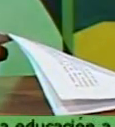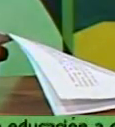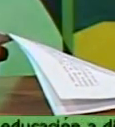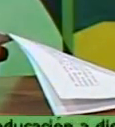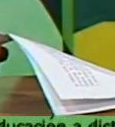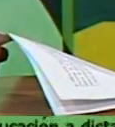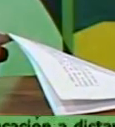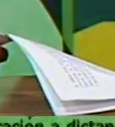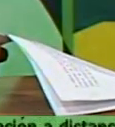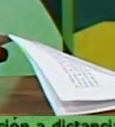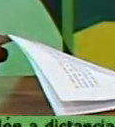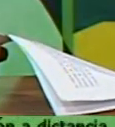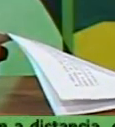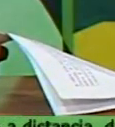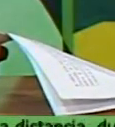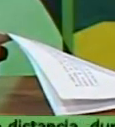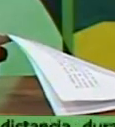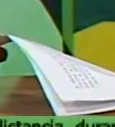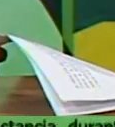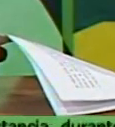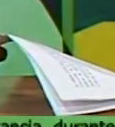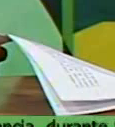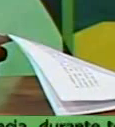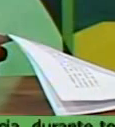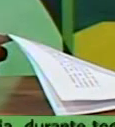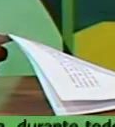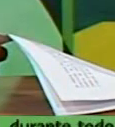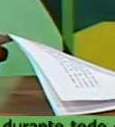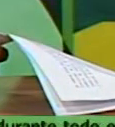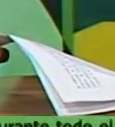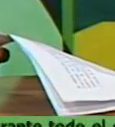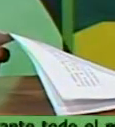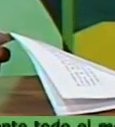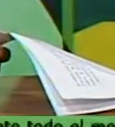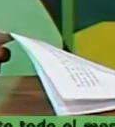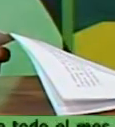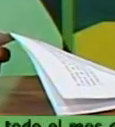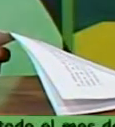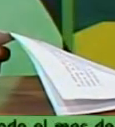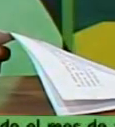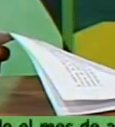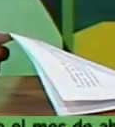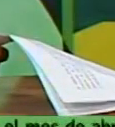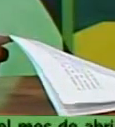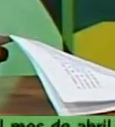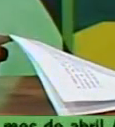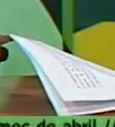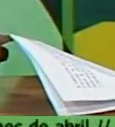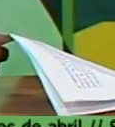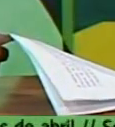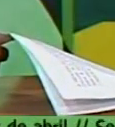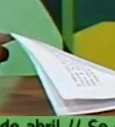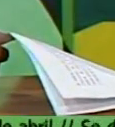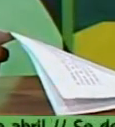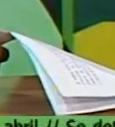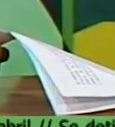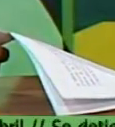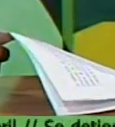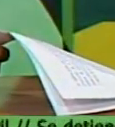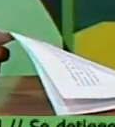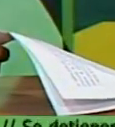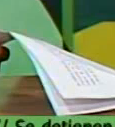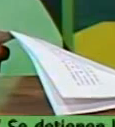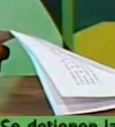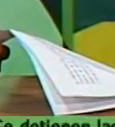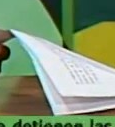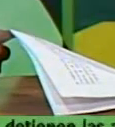como es el caso del Retiro y la Yaya en Menéndez como es el caso de las Coloradas en Majivacoa Majagual y Calera en